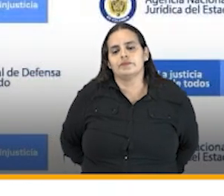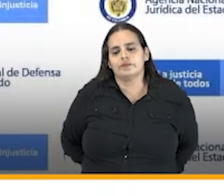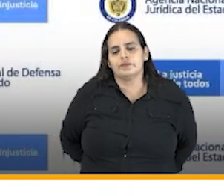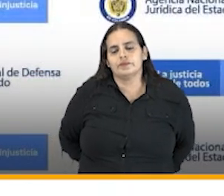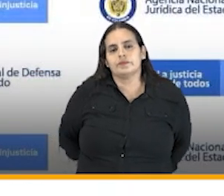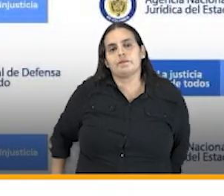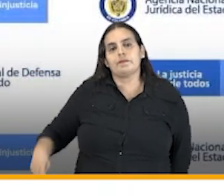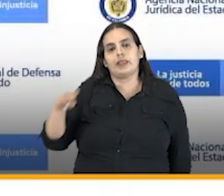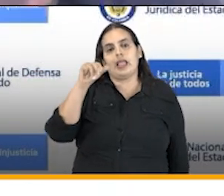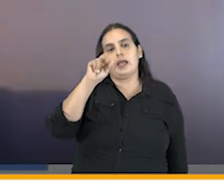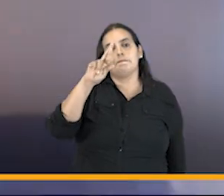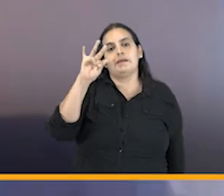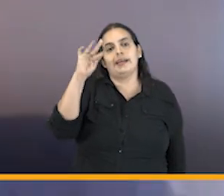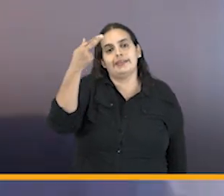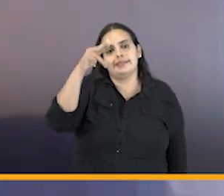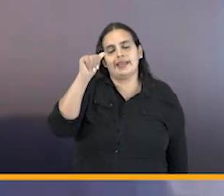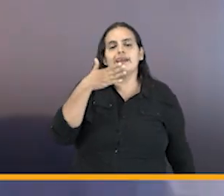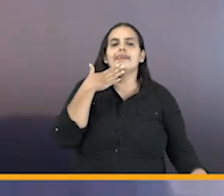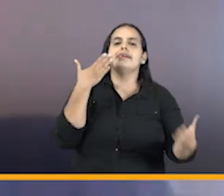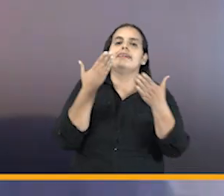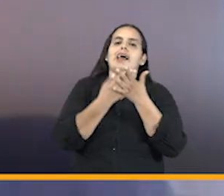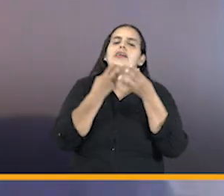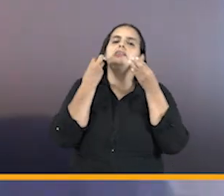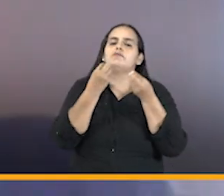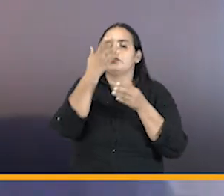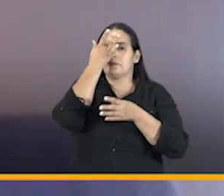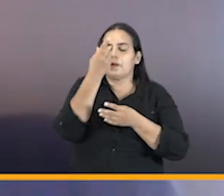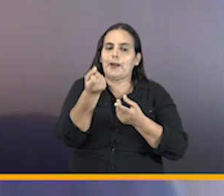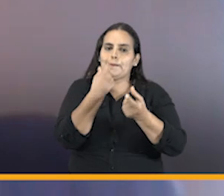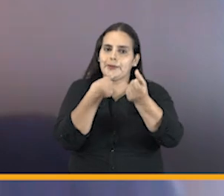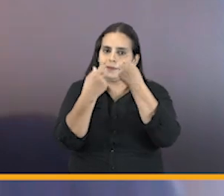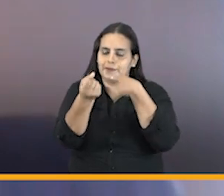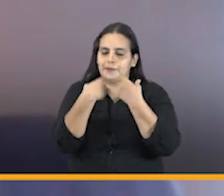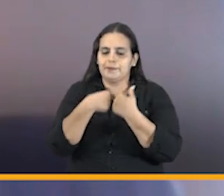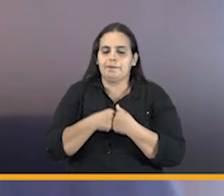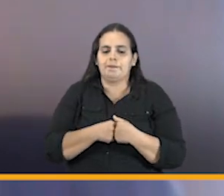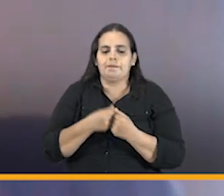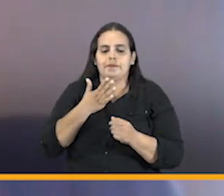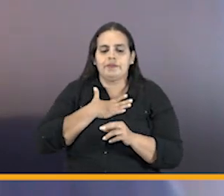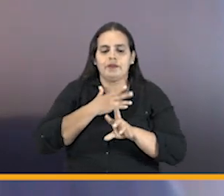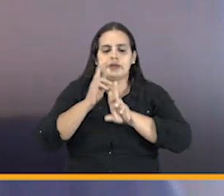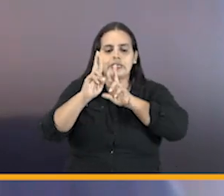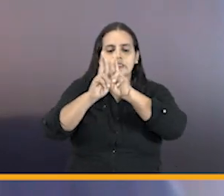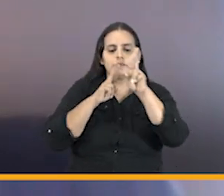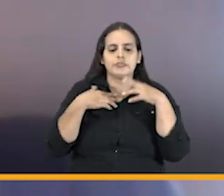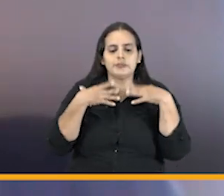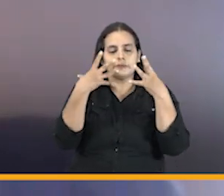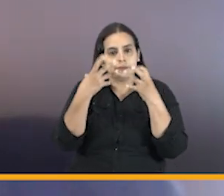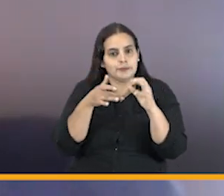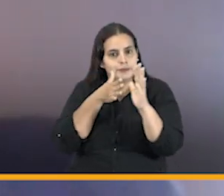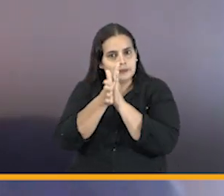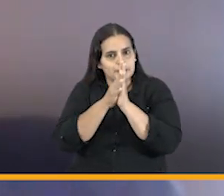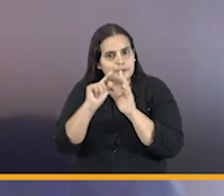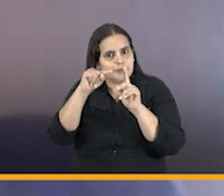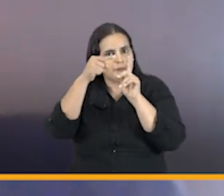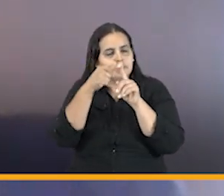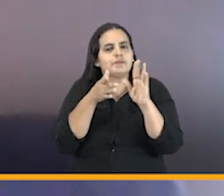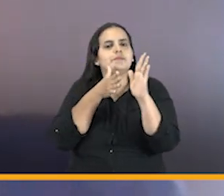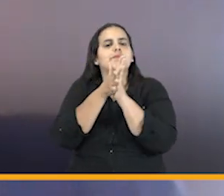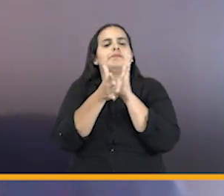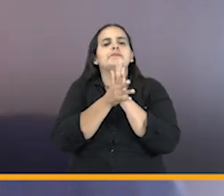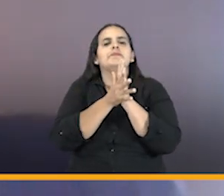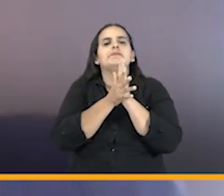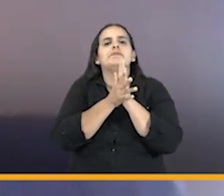Maritza muchas gracias por la pregunta para dar respuesta yo quisiera empezar por resaltar